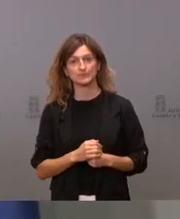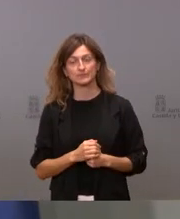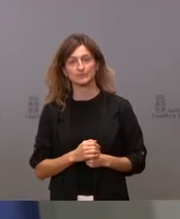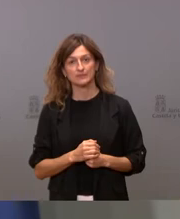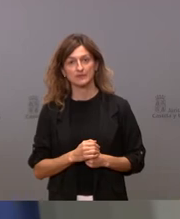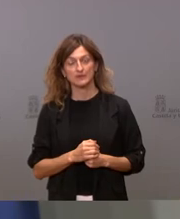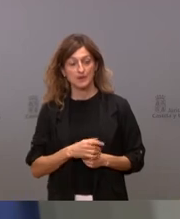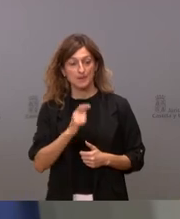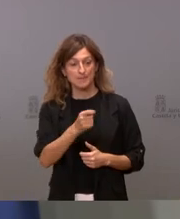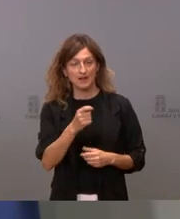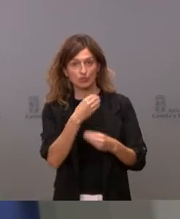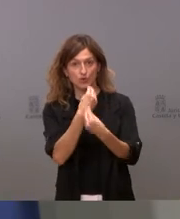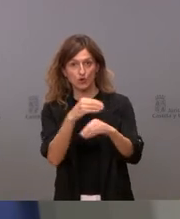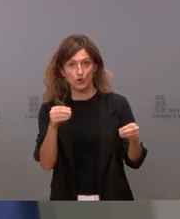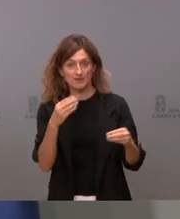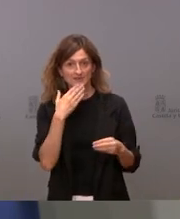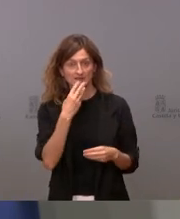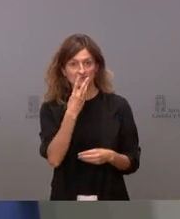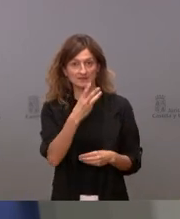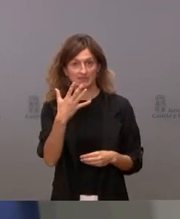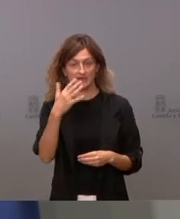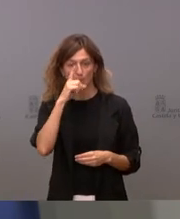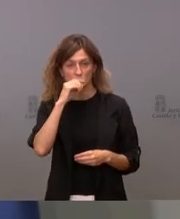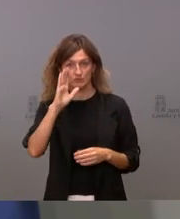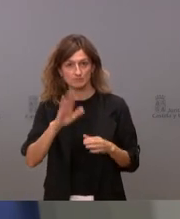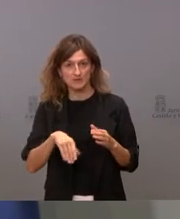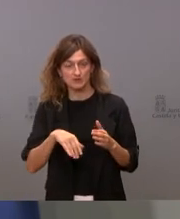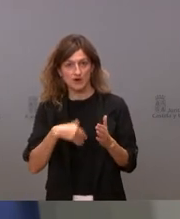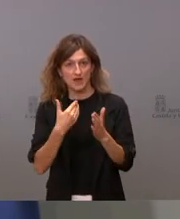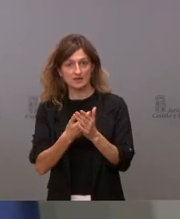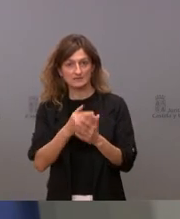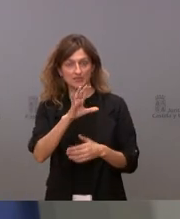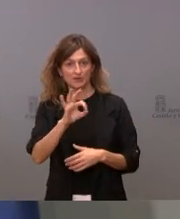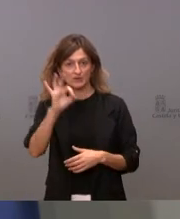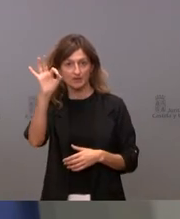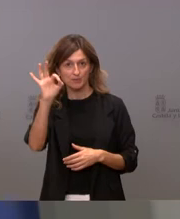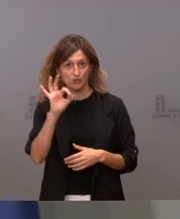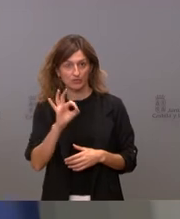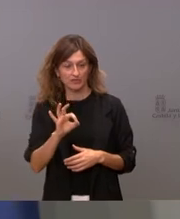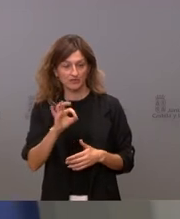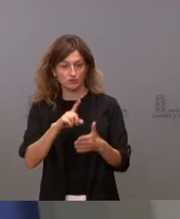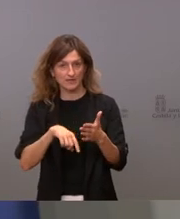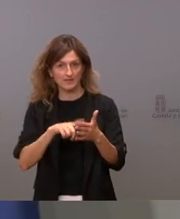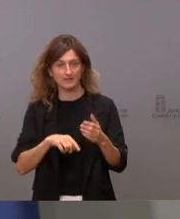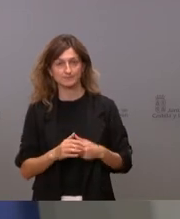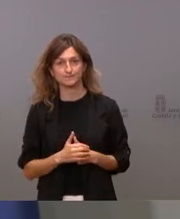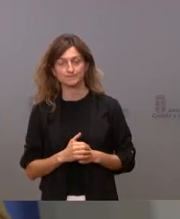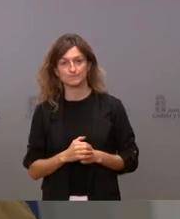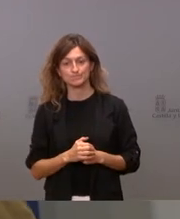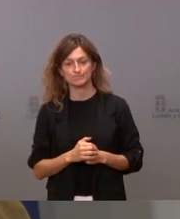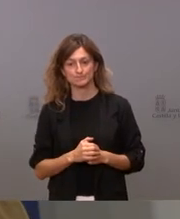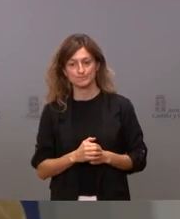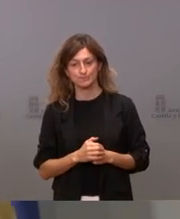pagando en el caso de los jóvenes de menos de 35 años y en los mayores de 65 hasta el 50% de la renta no